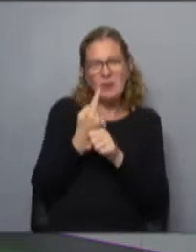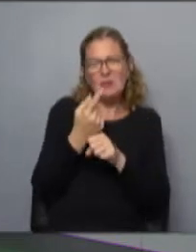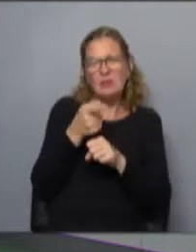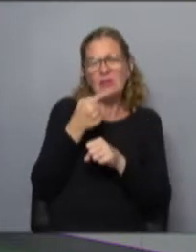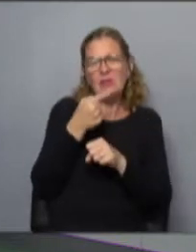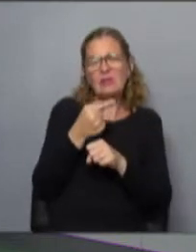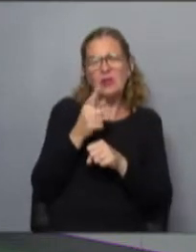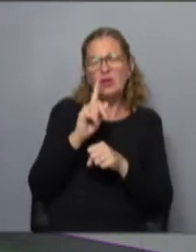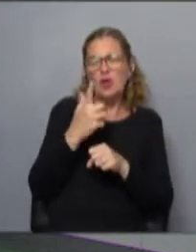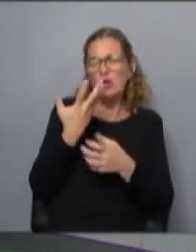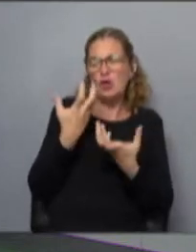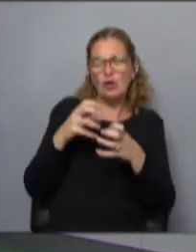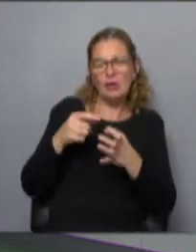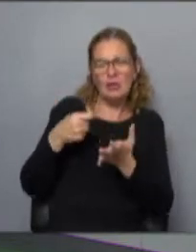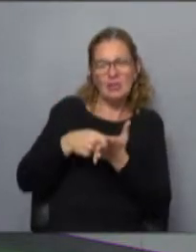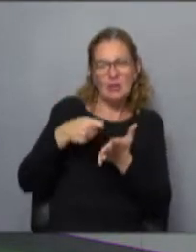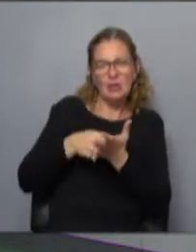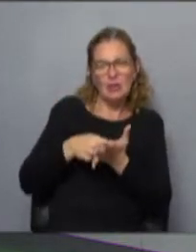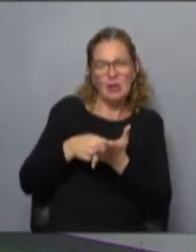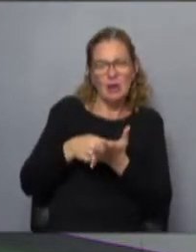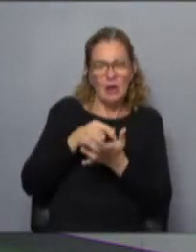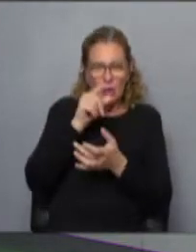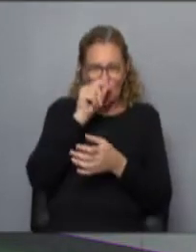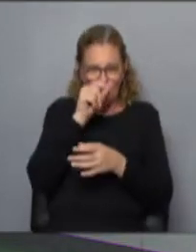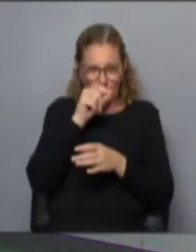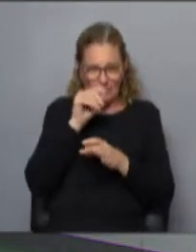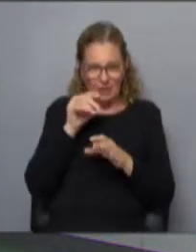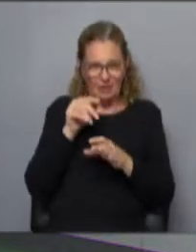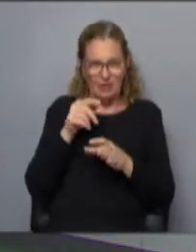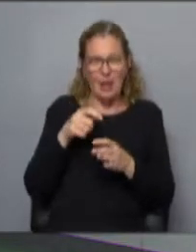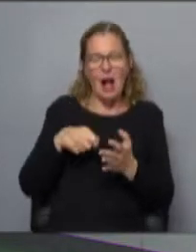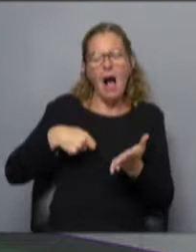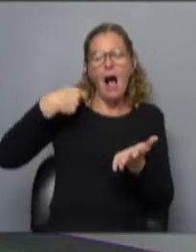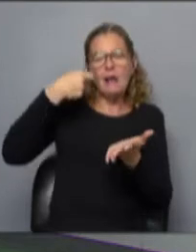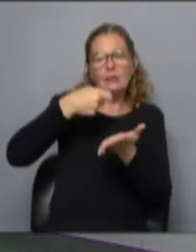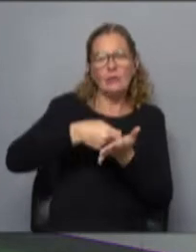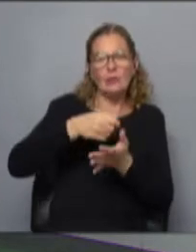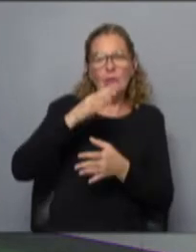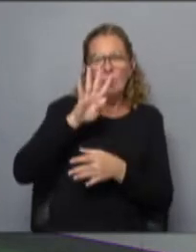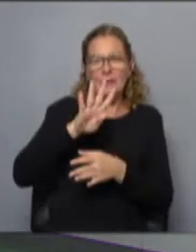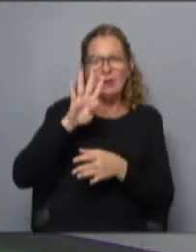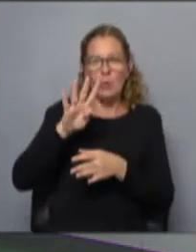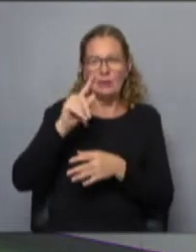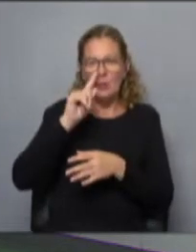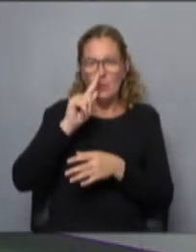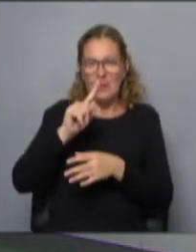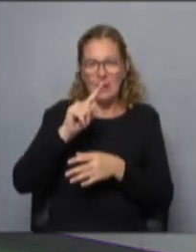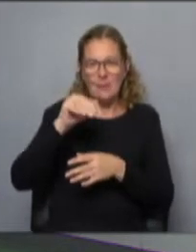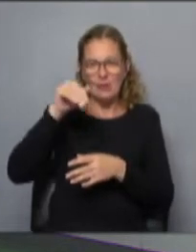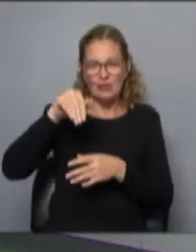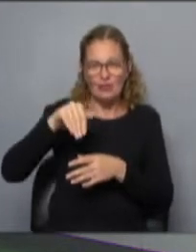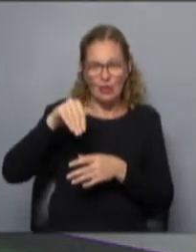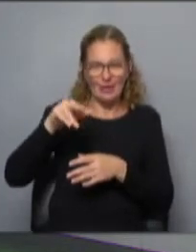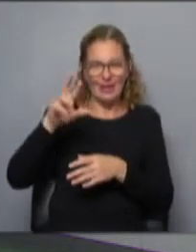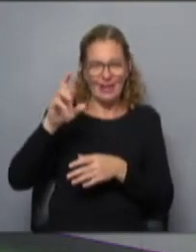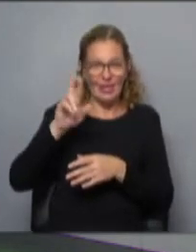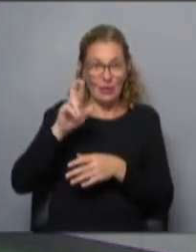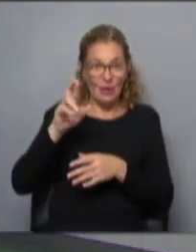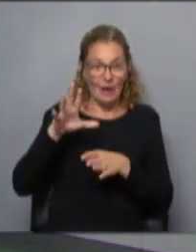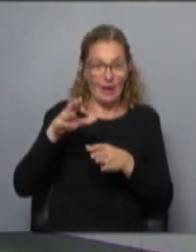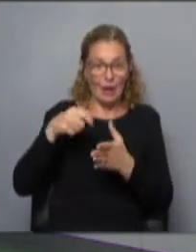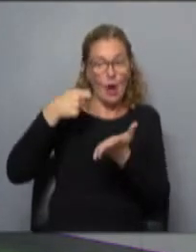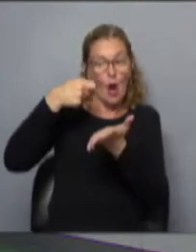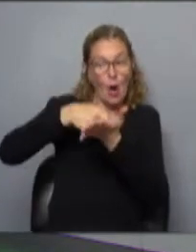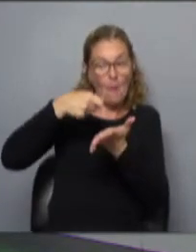pretende hacer dinero con Twitter, que su intención de haber gastado 44 mil millones de dólares en adquirir